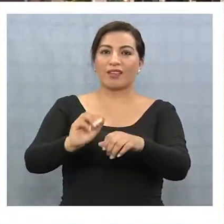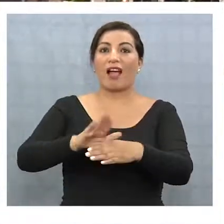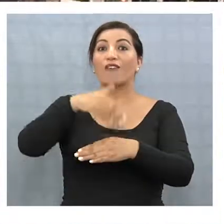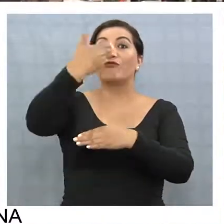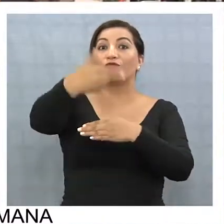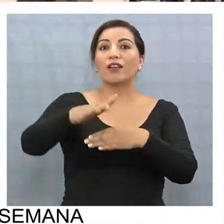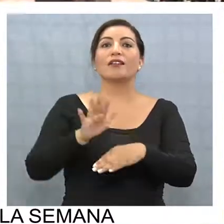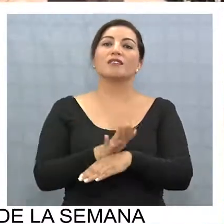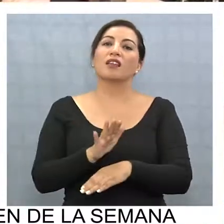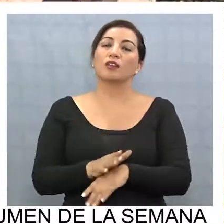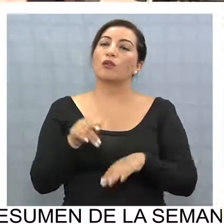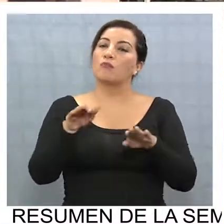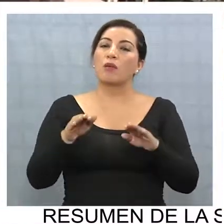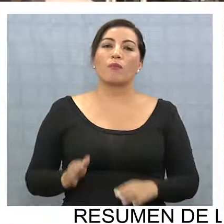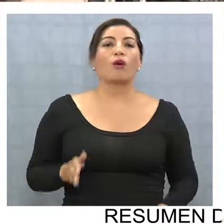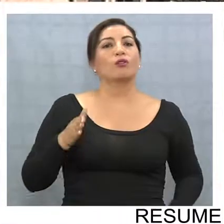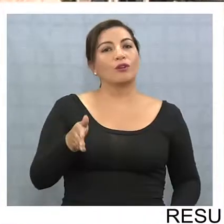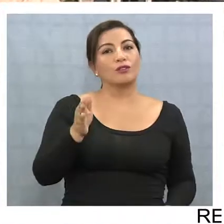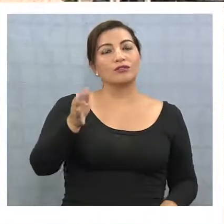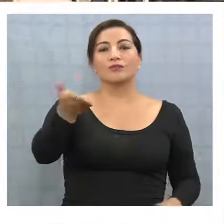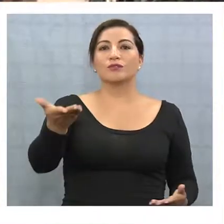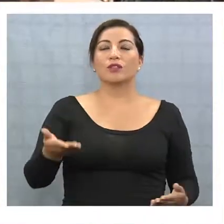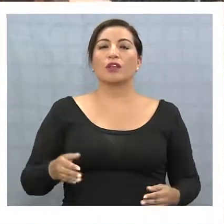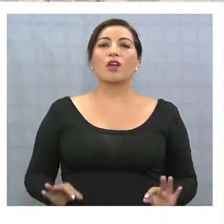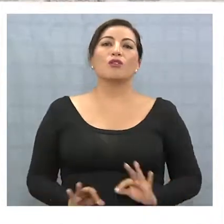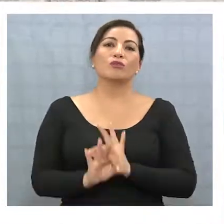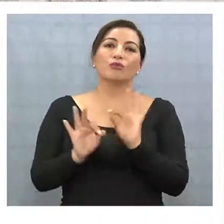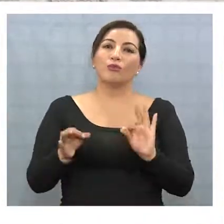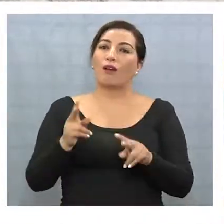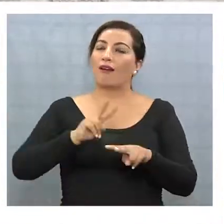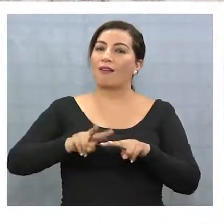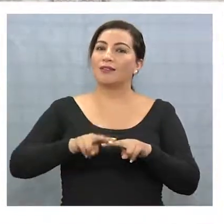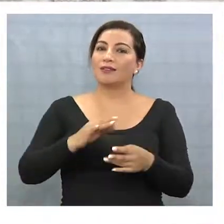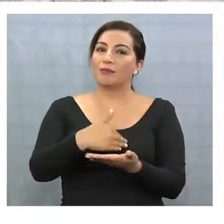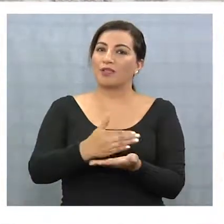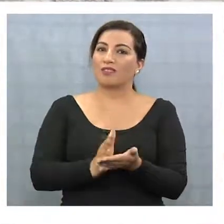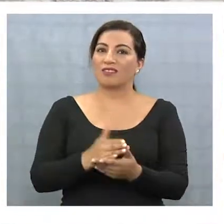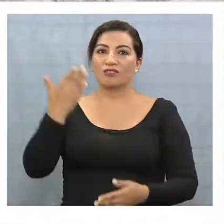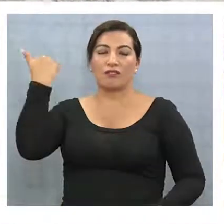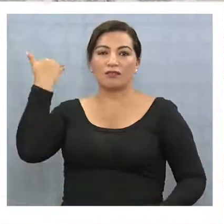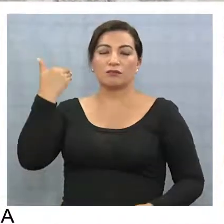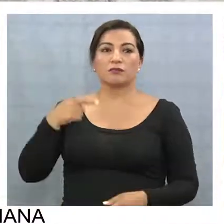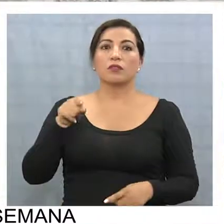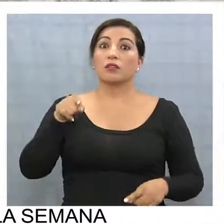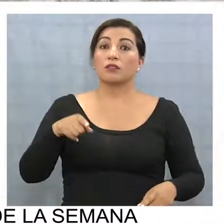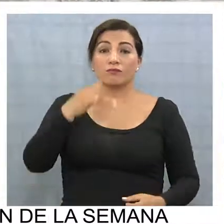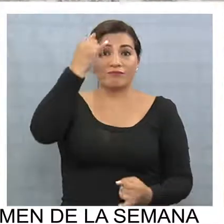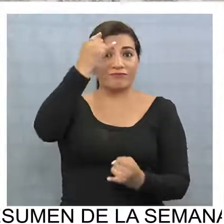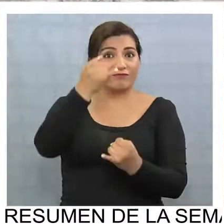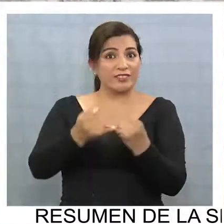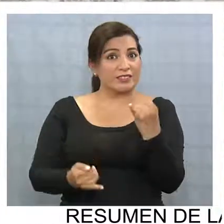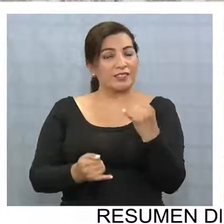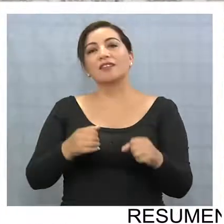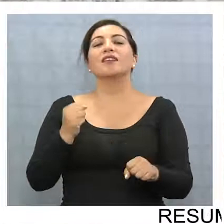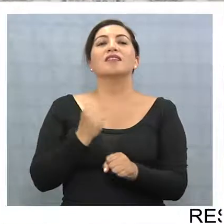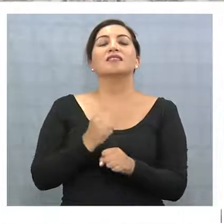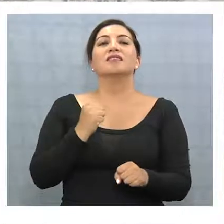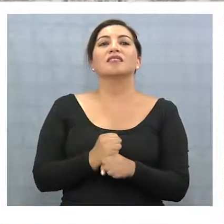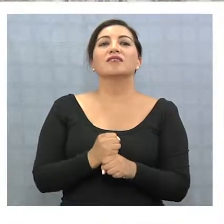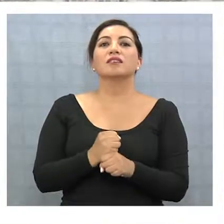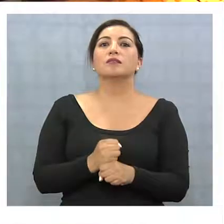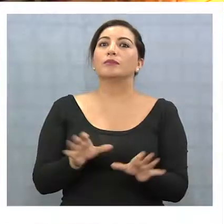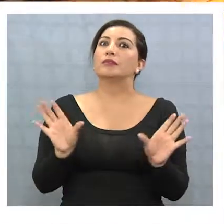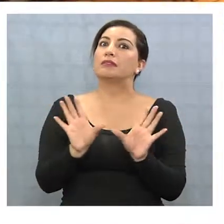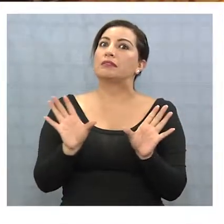y así seguimos, cosas que nunca estuvieron en la planificación original. Aseguran que el impacto de la no culminación de esta obra por más de una